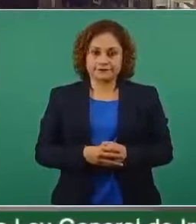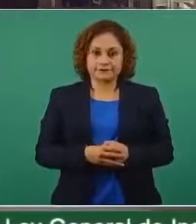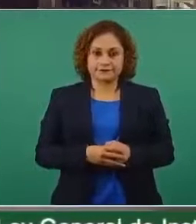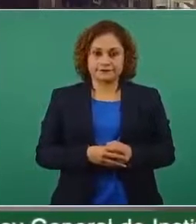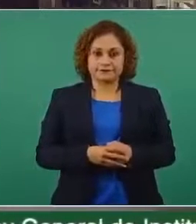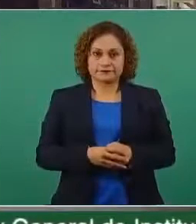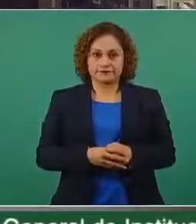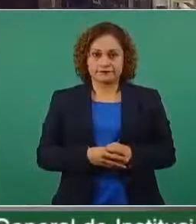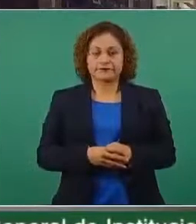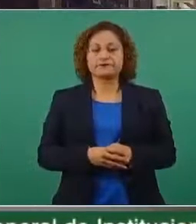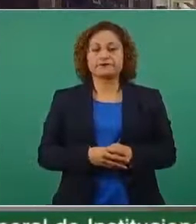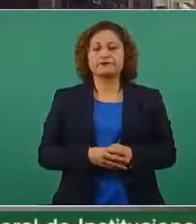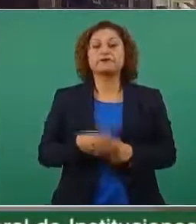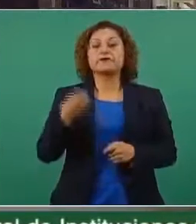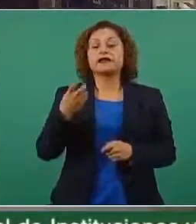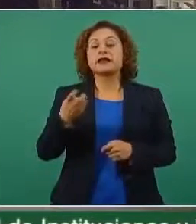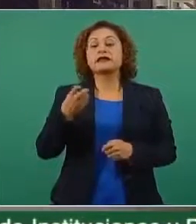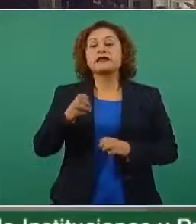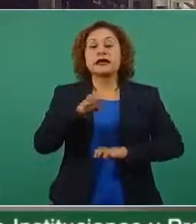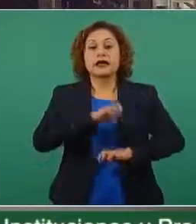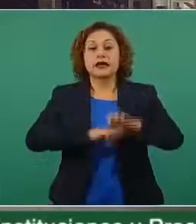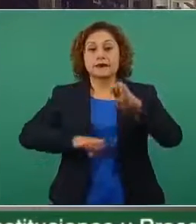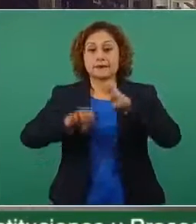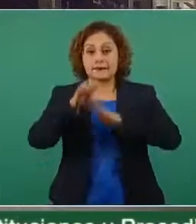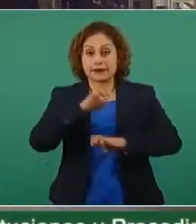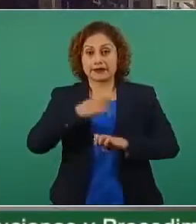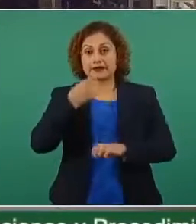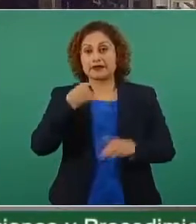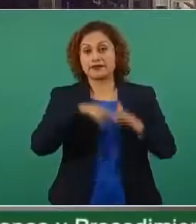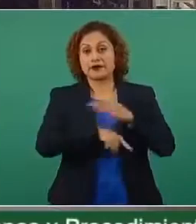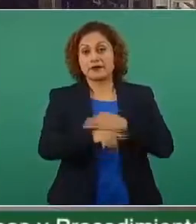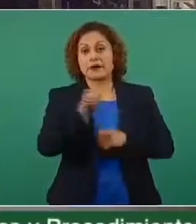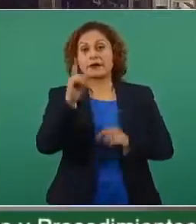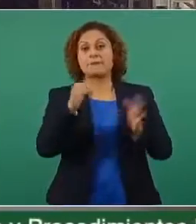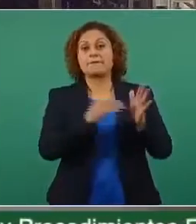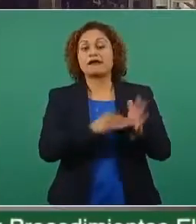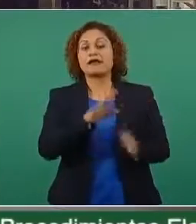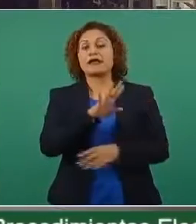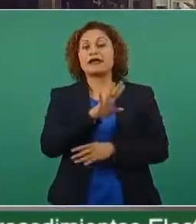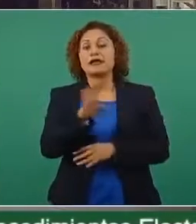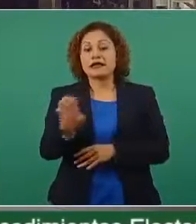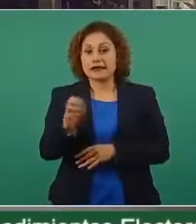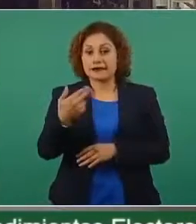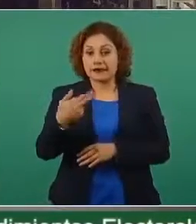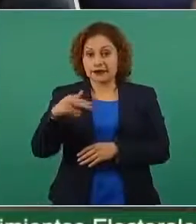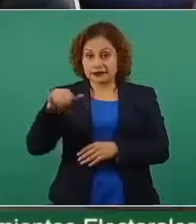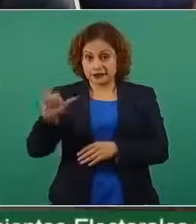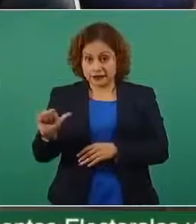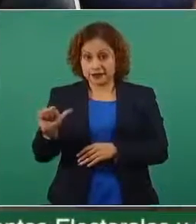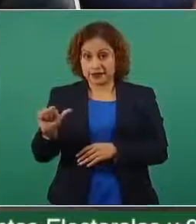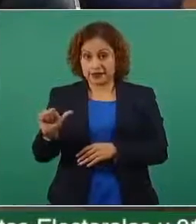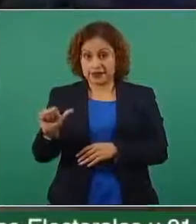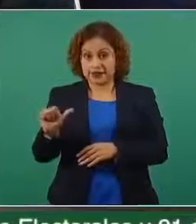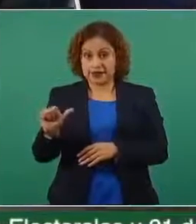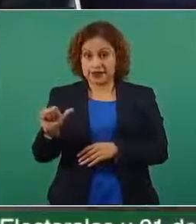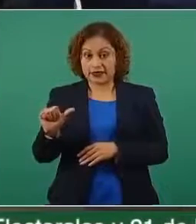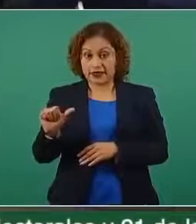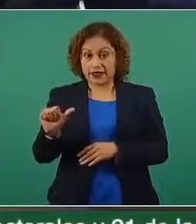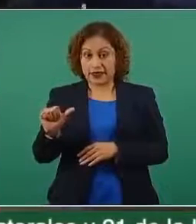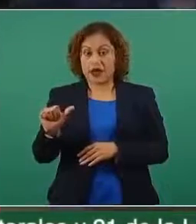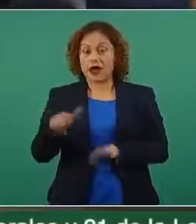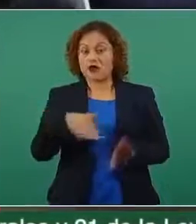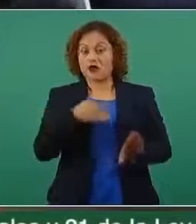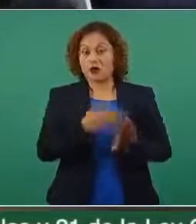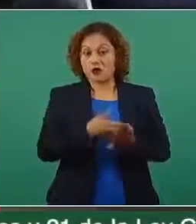empresarios que los están demandando por una mil quinientas hectáreas de supuestamente que les despojaron estos indígenas